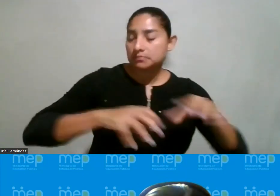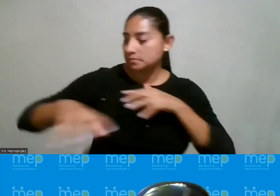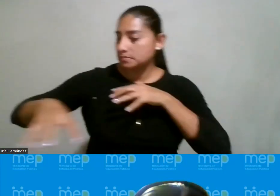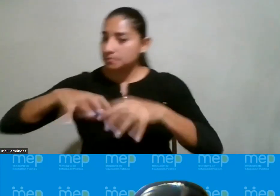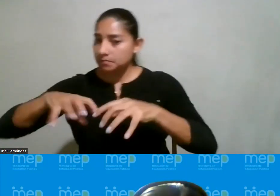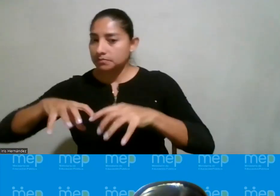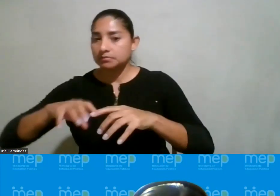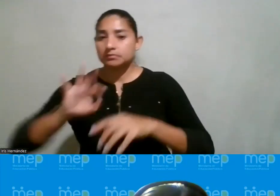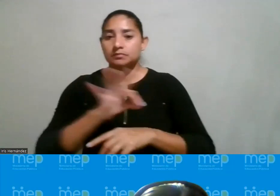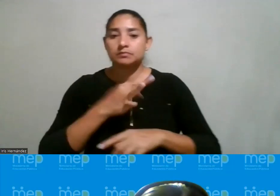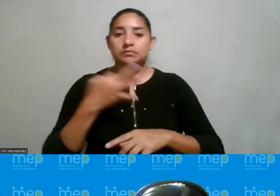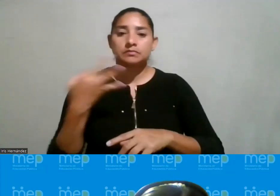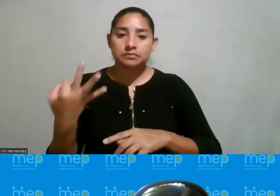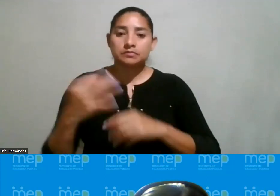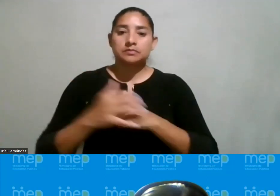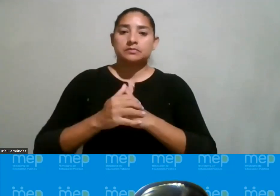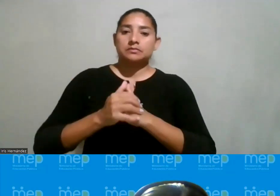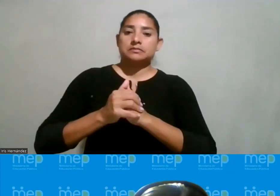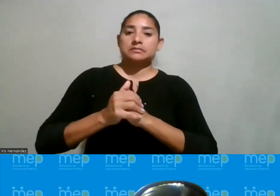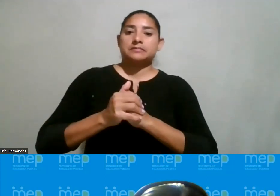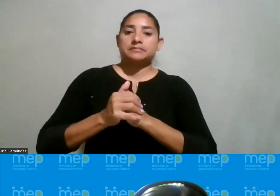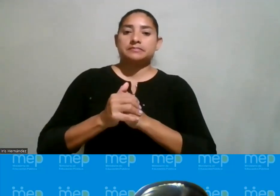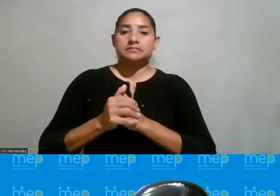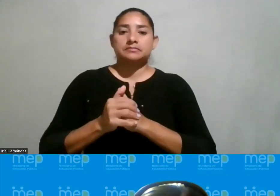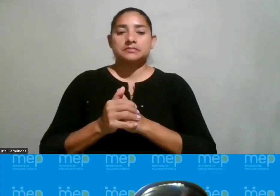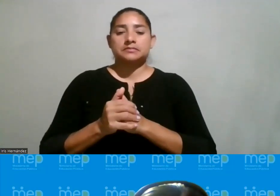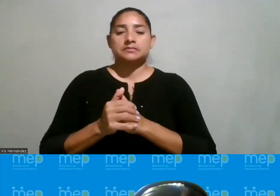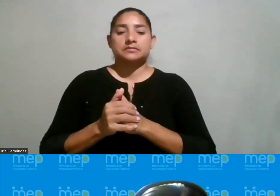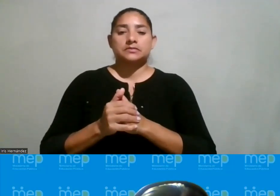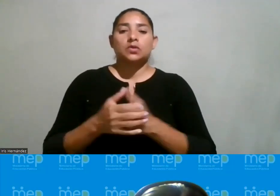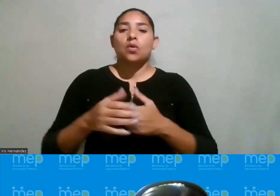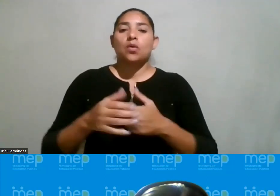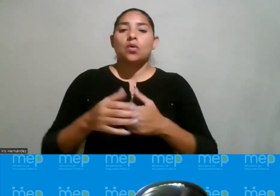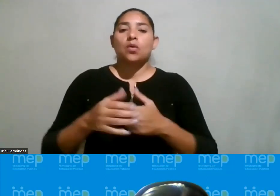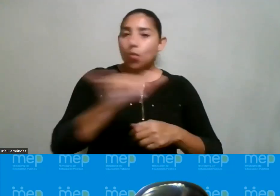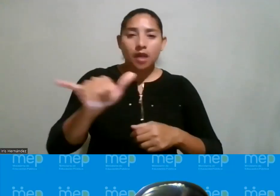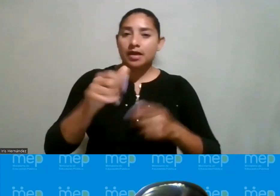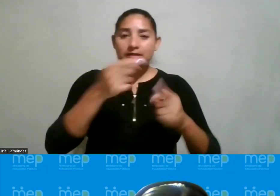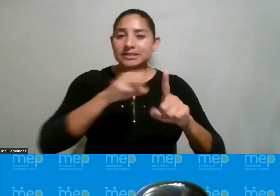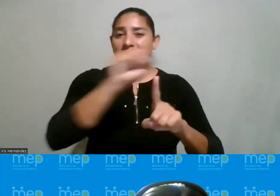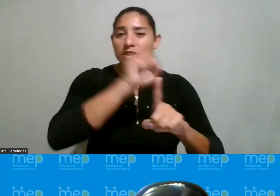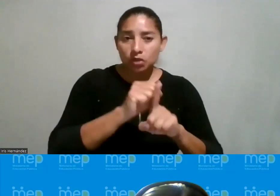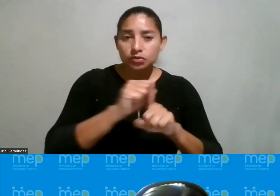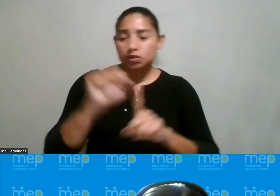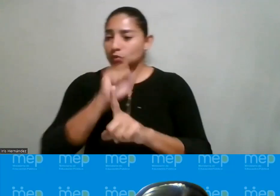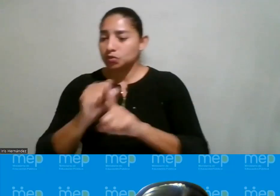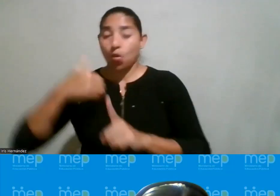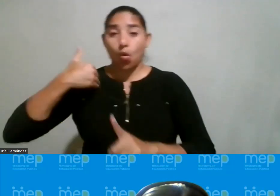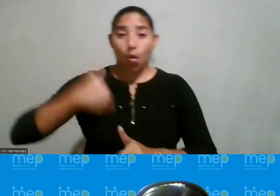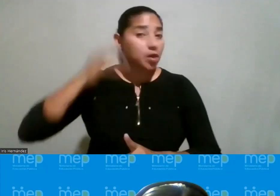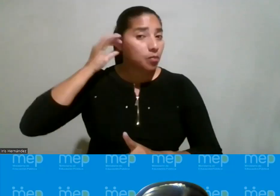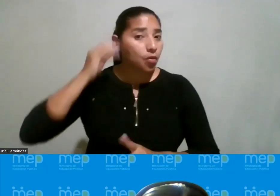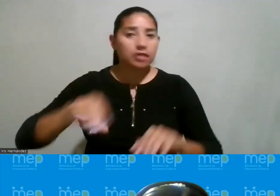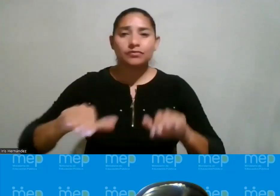de igualmente ¿verdad? igualdad de condiciones y que su condición de hombre o de mujer no le